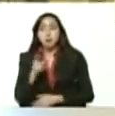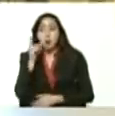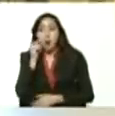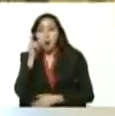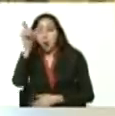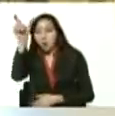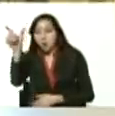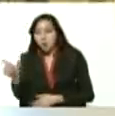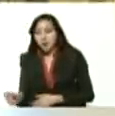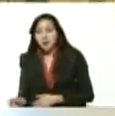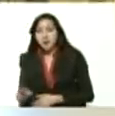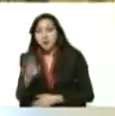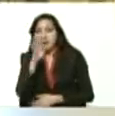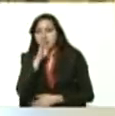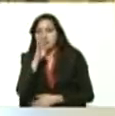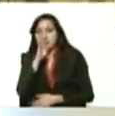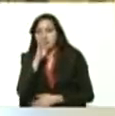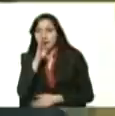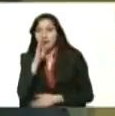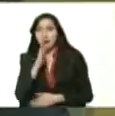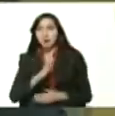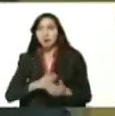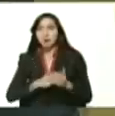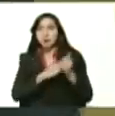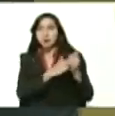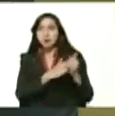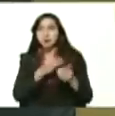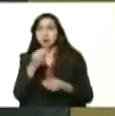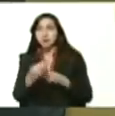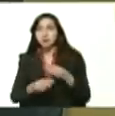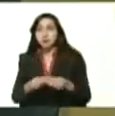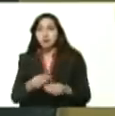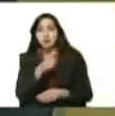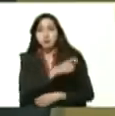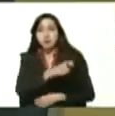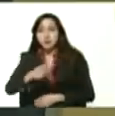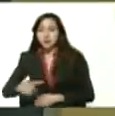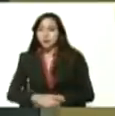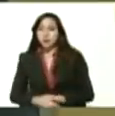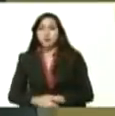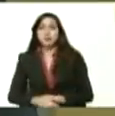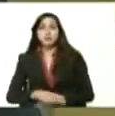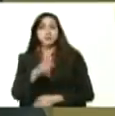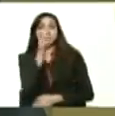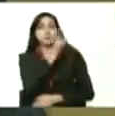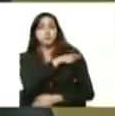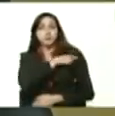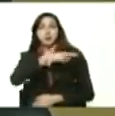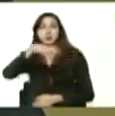bancos, banqueros y banqueras. El teniente coronel,